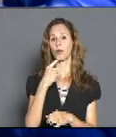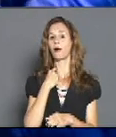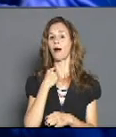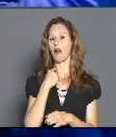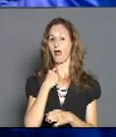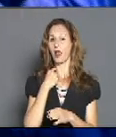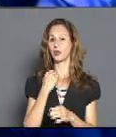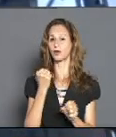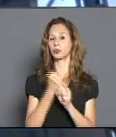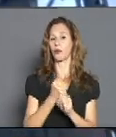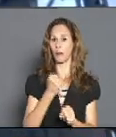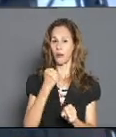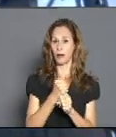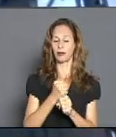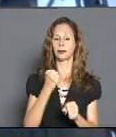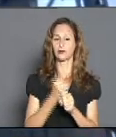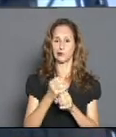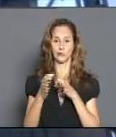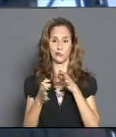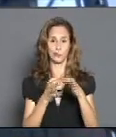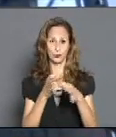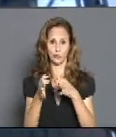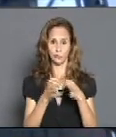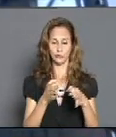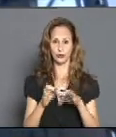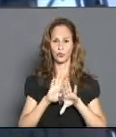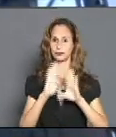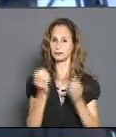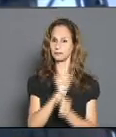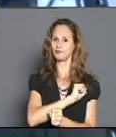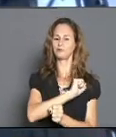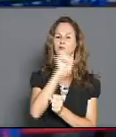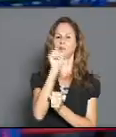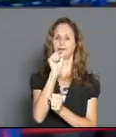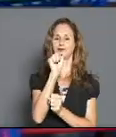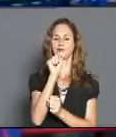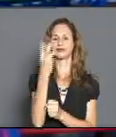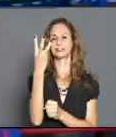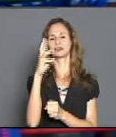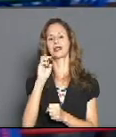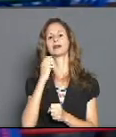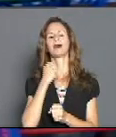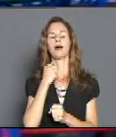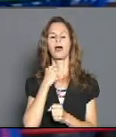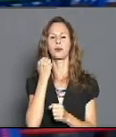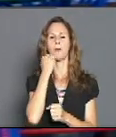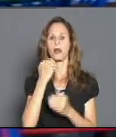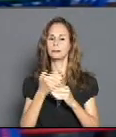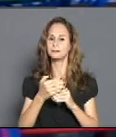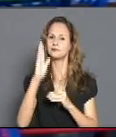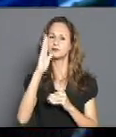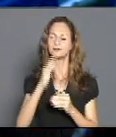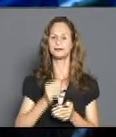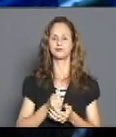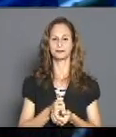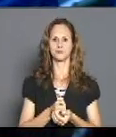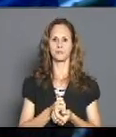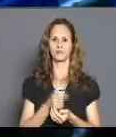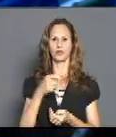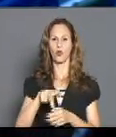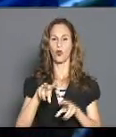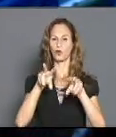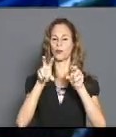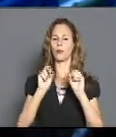operación. Ahora tenemos la garantía de tener un bloque por 30 años más de generación con crudo nacional. Una vez más se